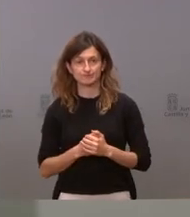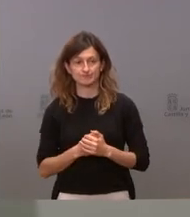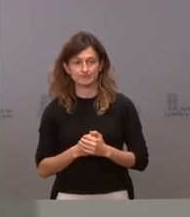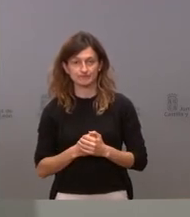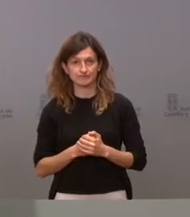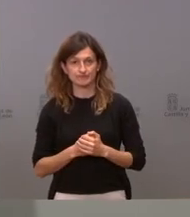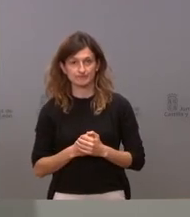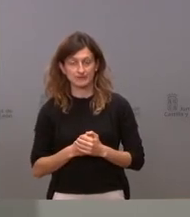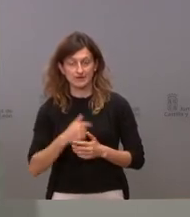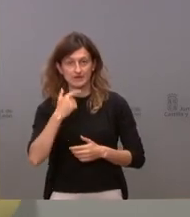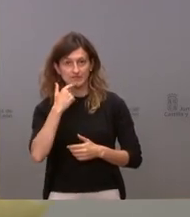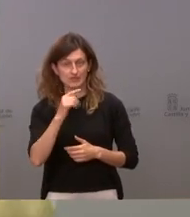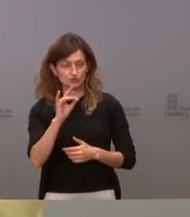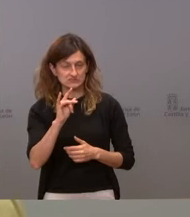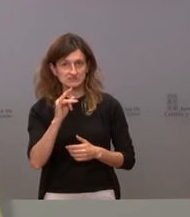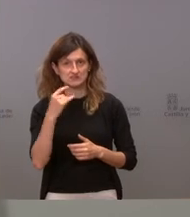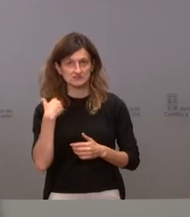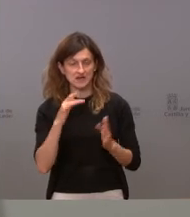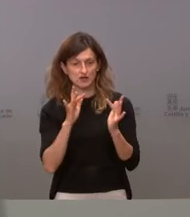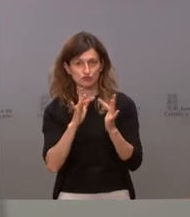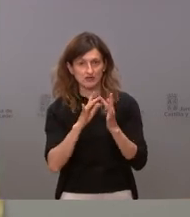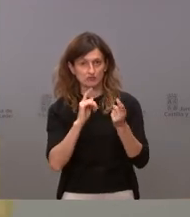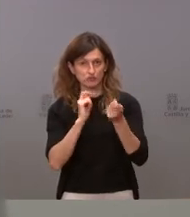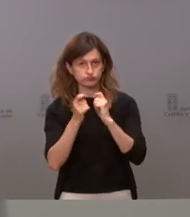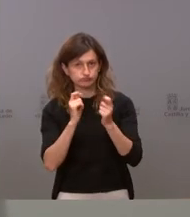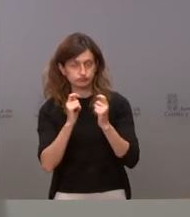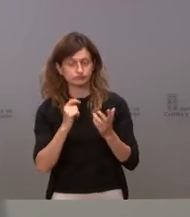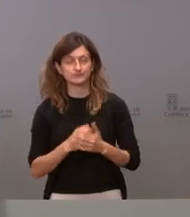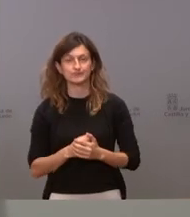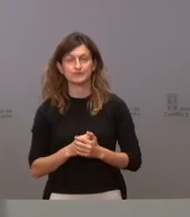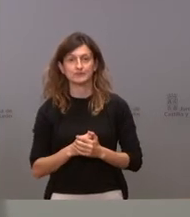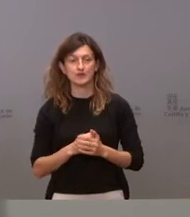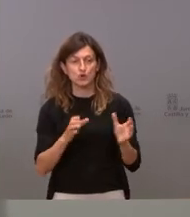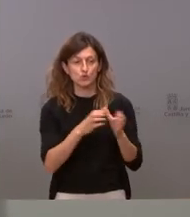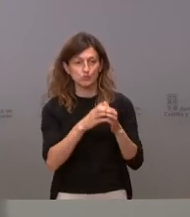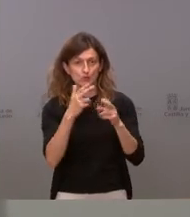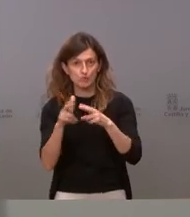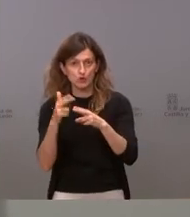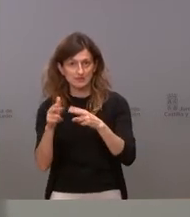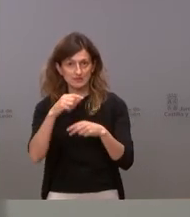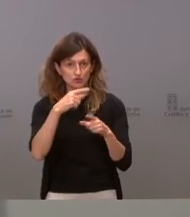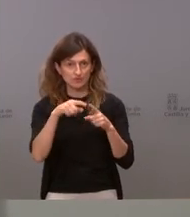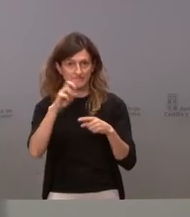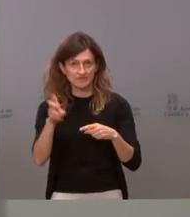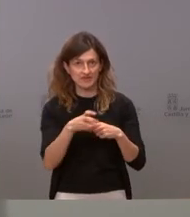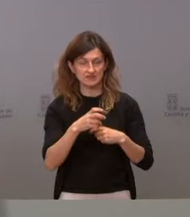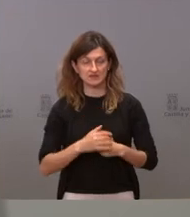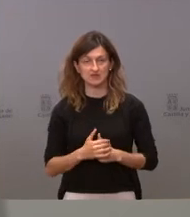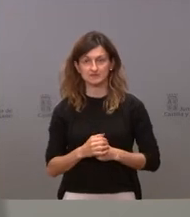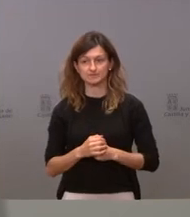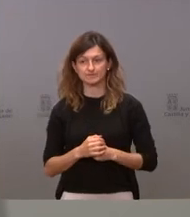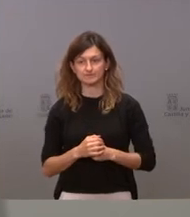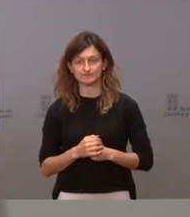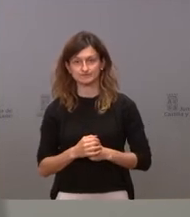he de decirle que sí que hemos mantenido conversaciones con diferentes grupos políticos y que